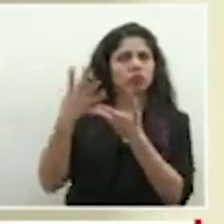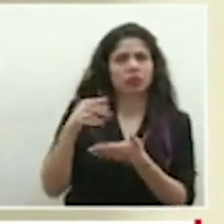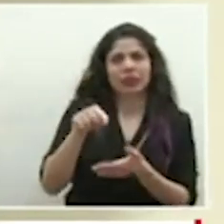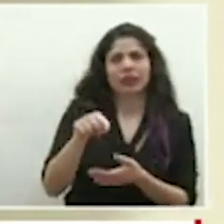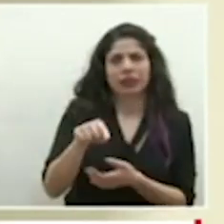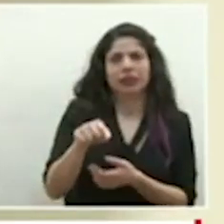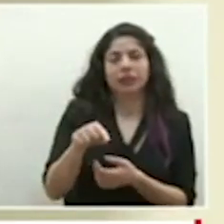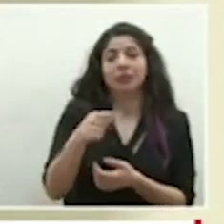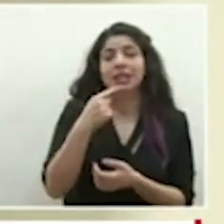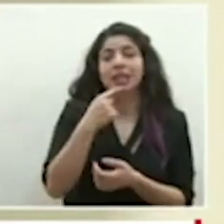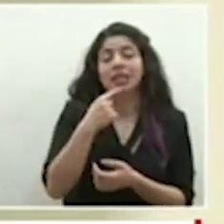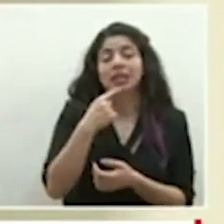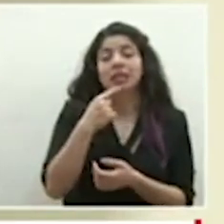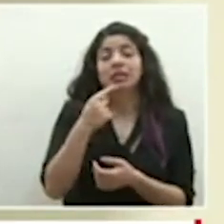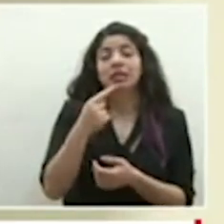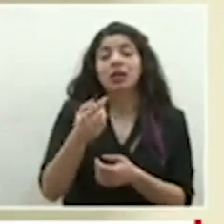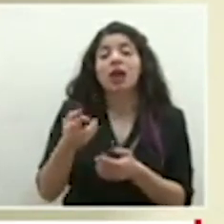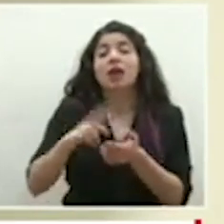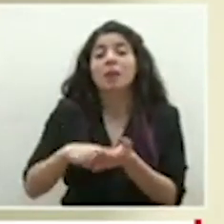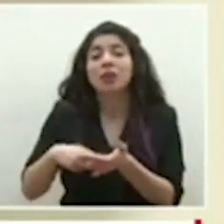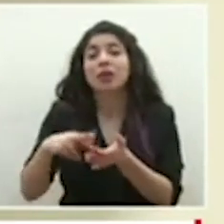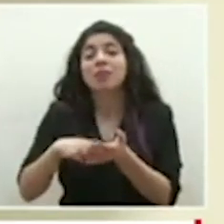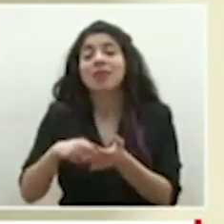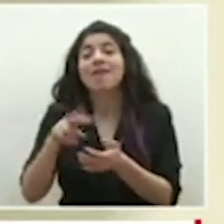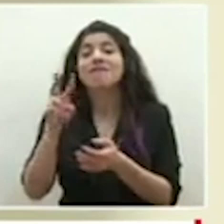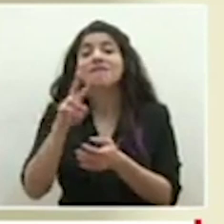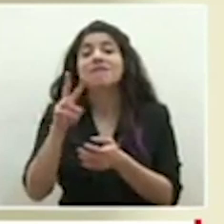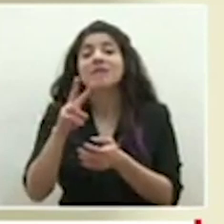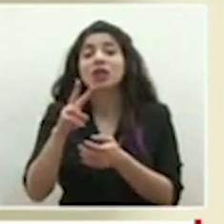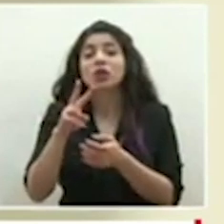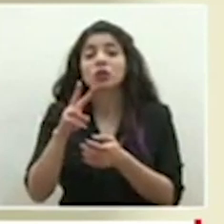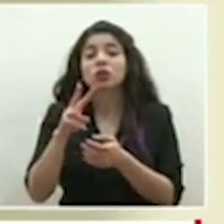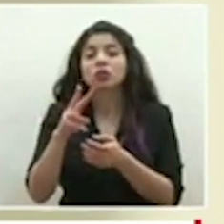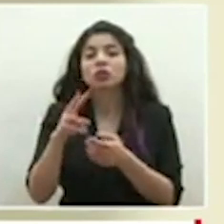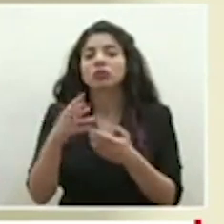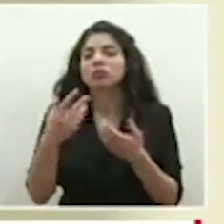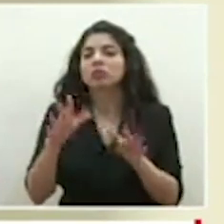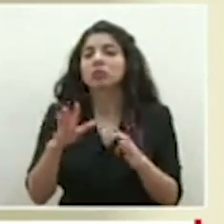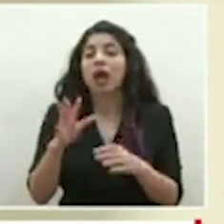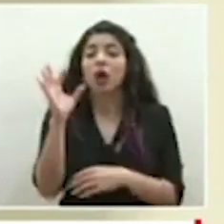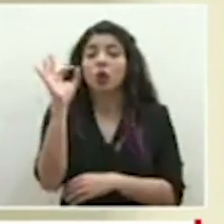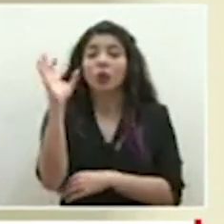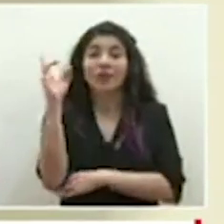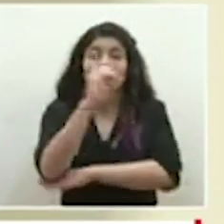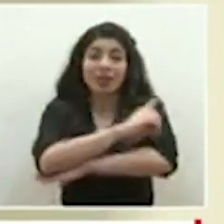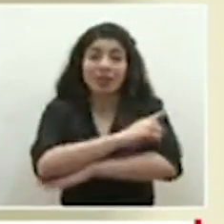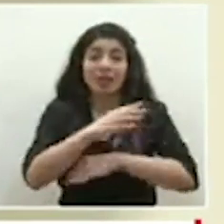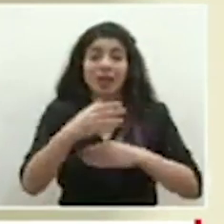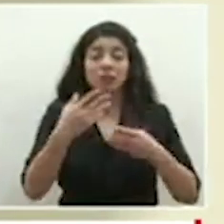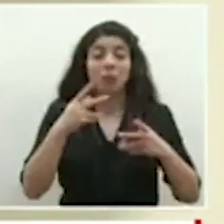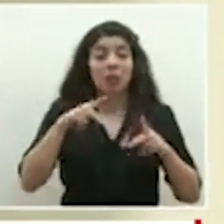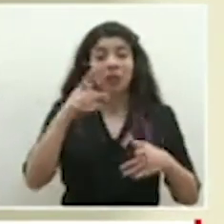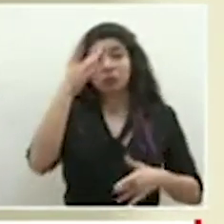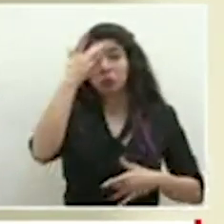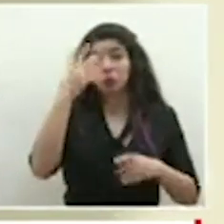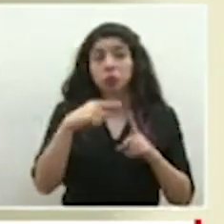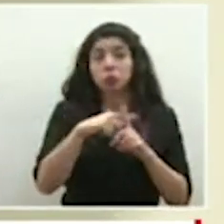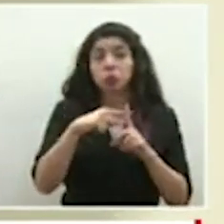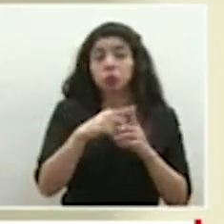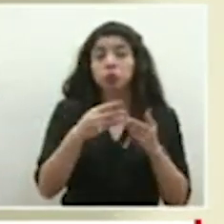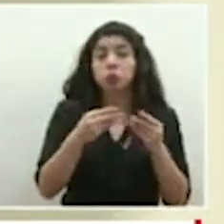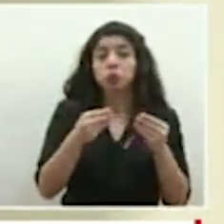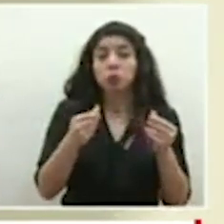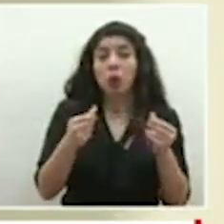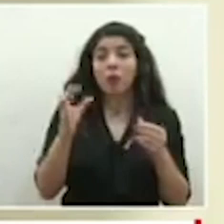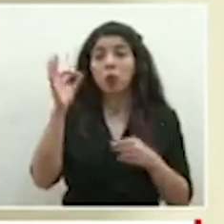que la eliminación, la replicación del virus, ya a partir de los nueve días, para pacientes leves, no es